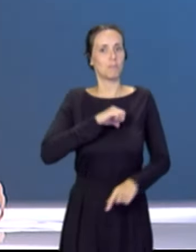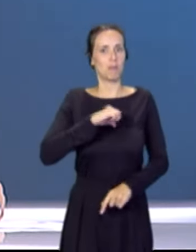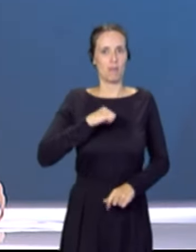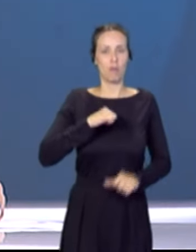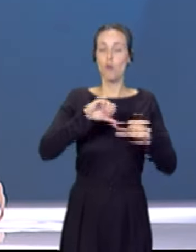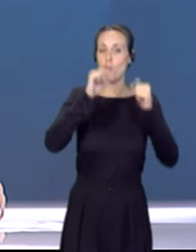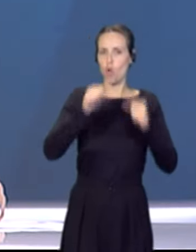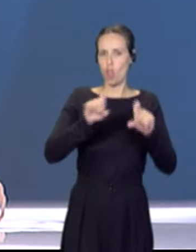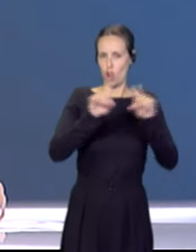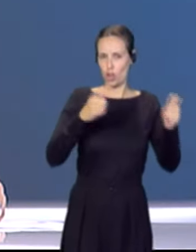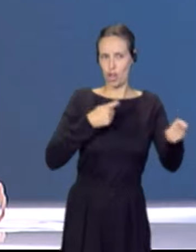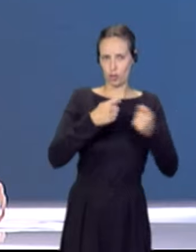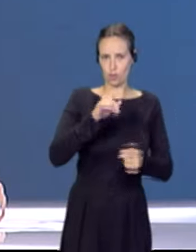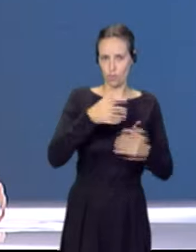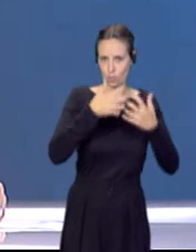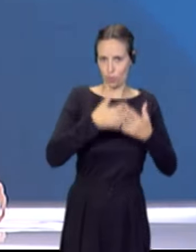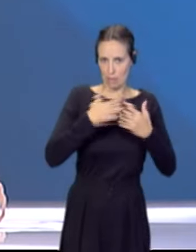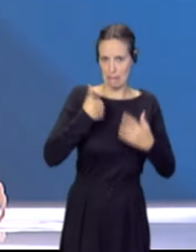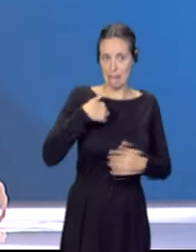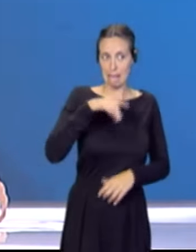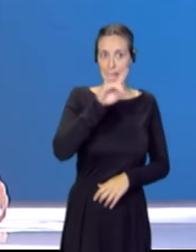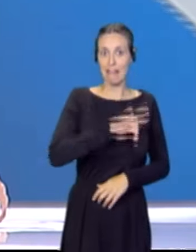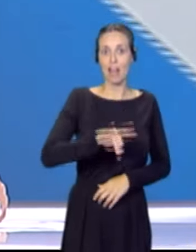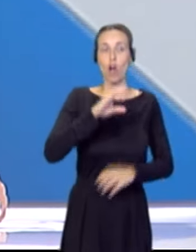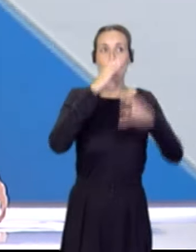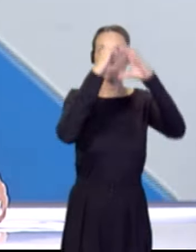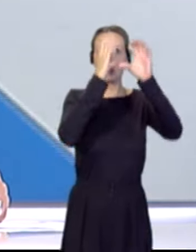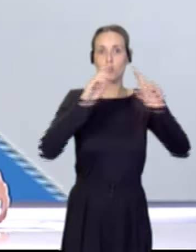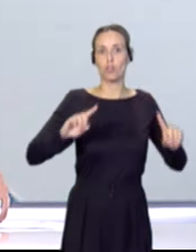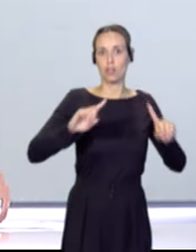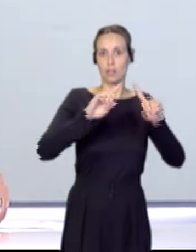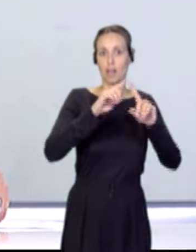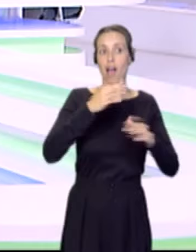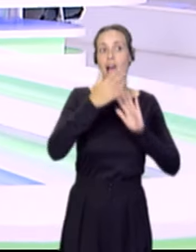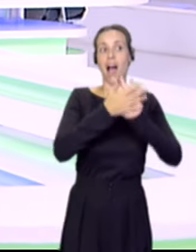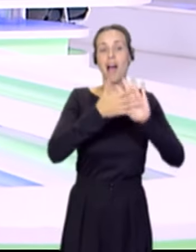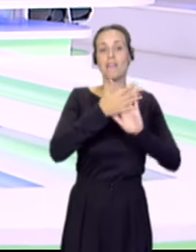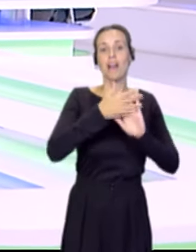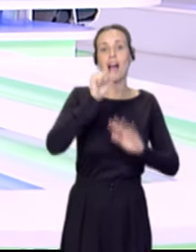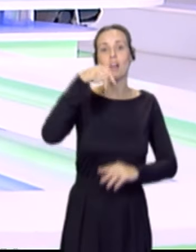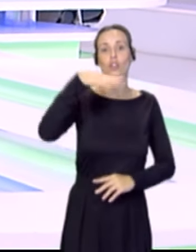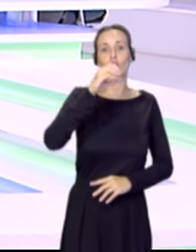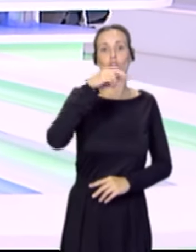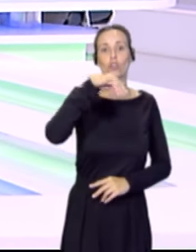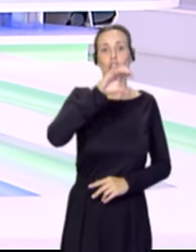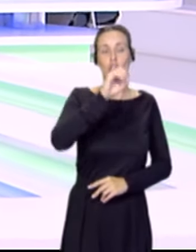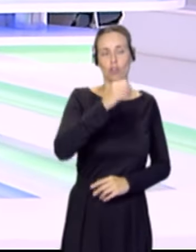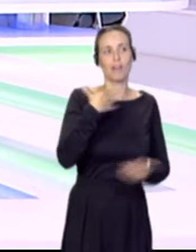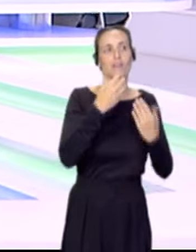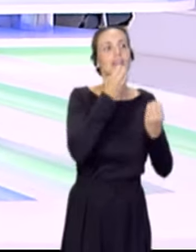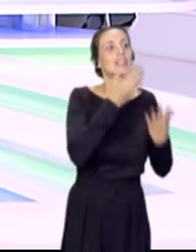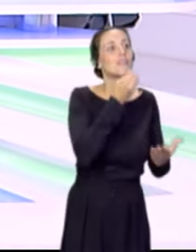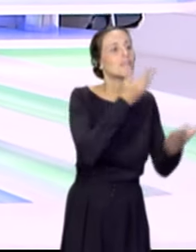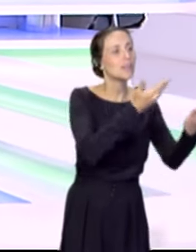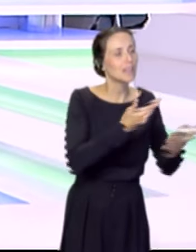ya funciona aquí en Canarias, en el Observatorio de Dizaña. Vamos a hablar esta mañana con su impulsor, con Antonio Maudes, ¿qué tal? Señor Maudes, bienvenido. Buenos